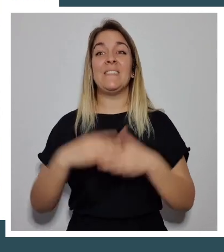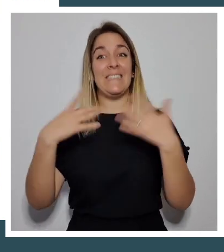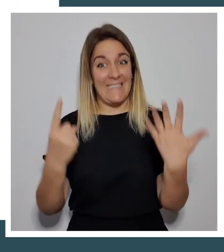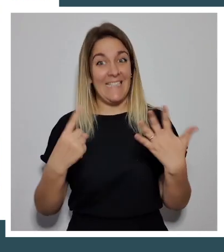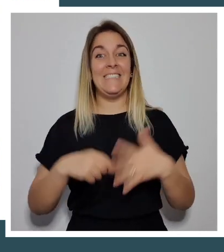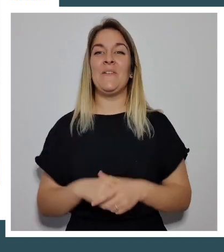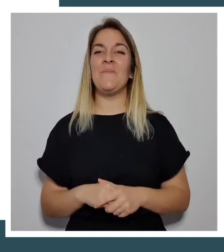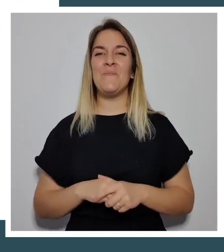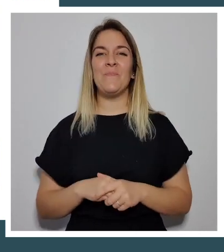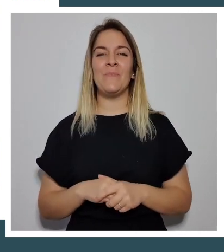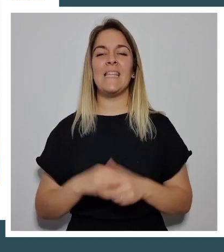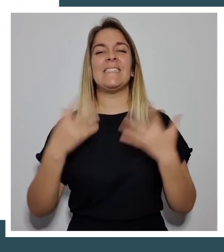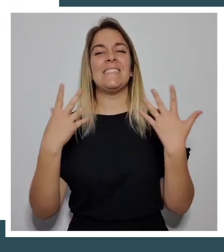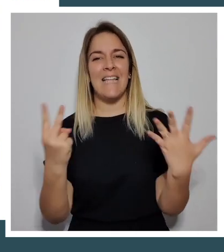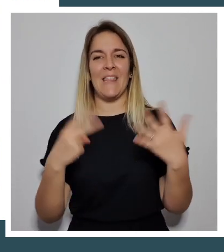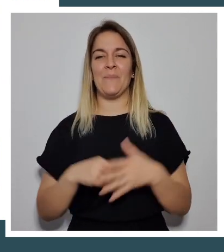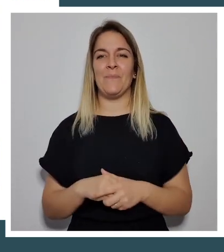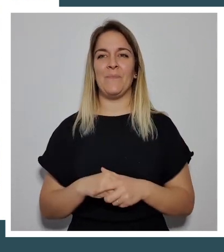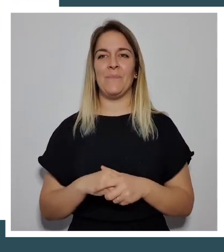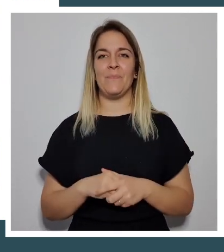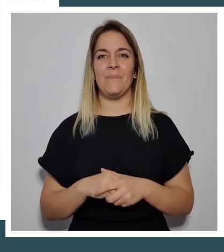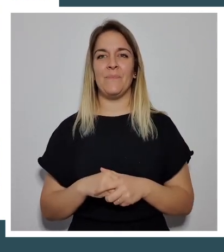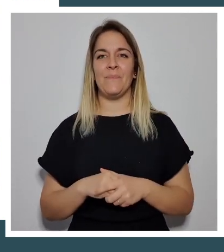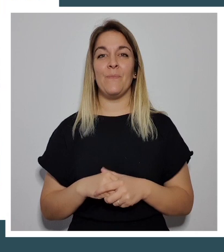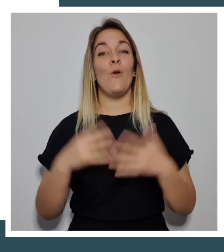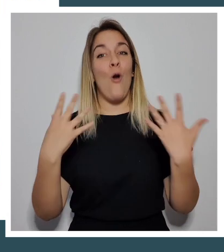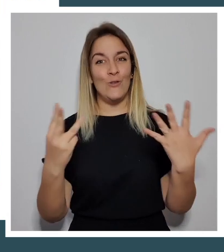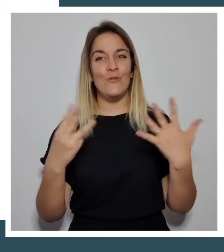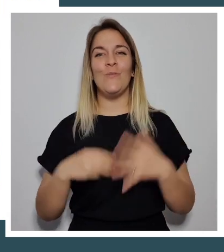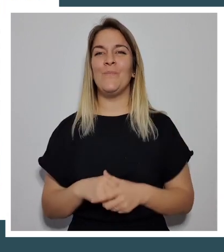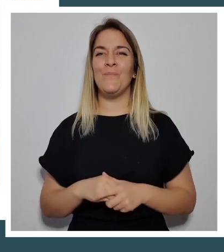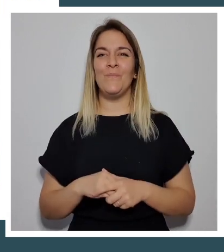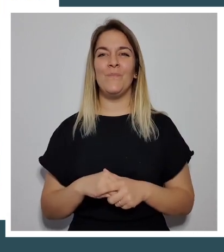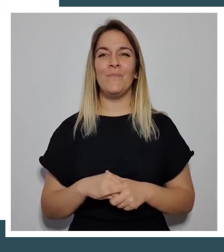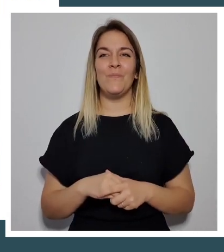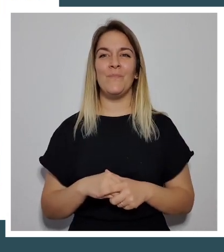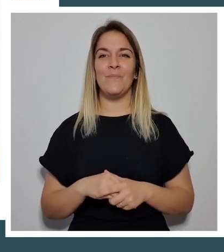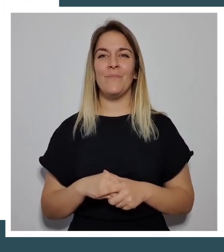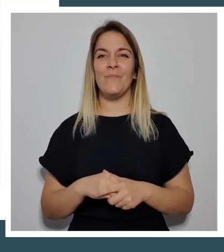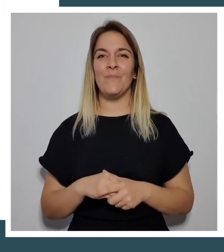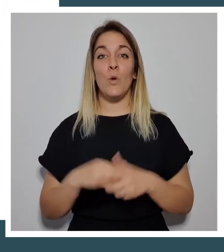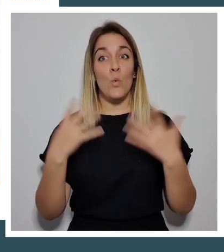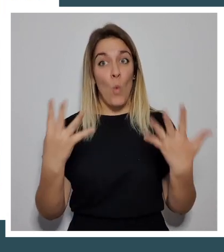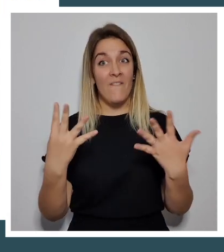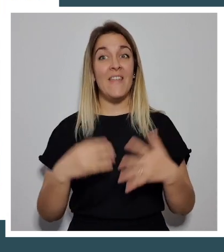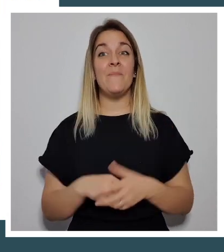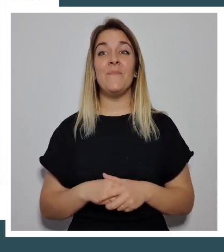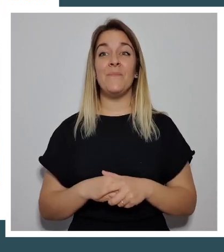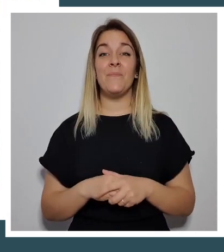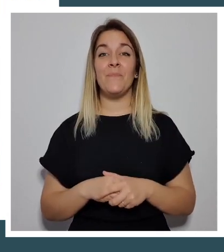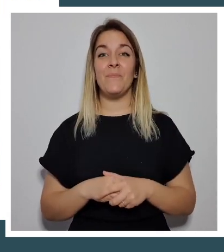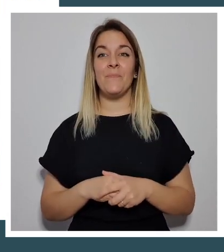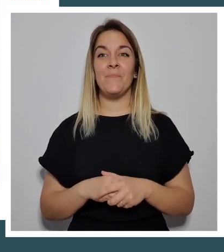7, 8, 9